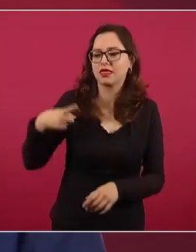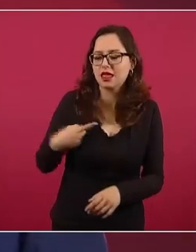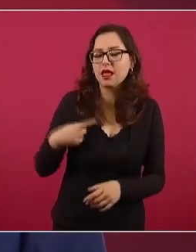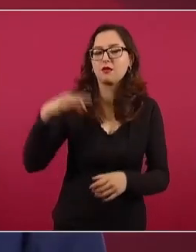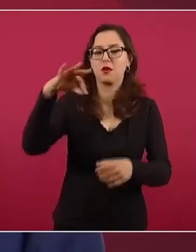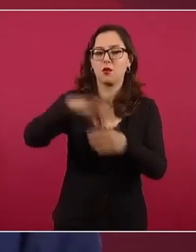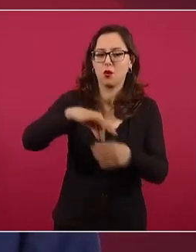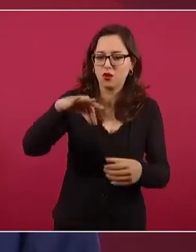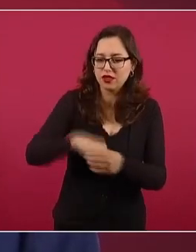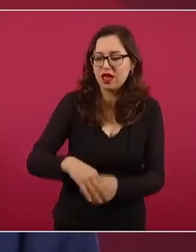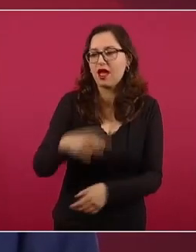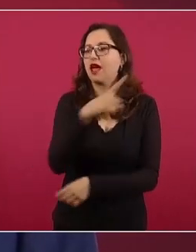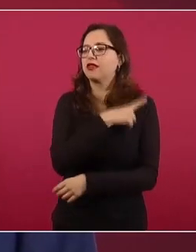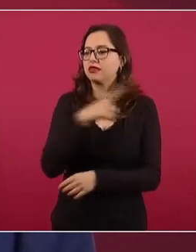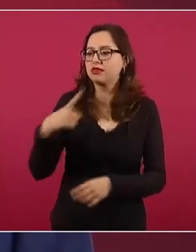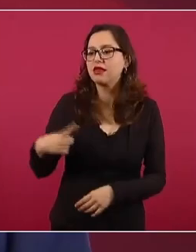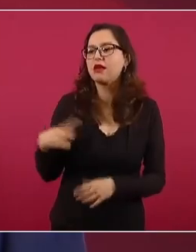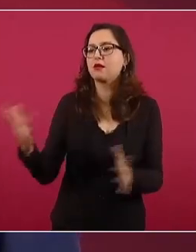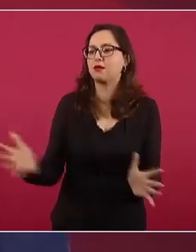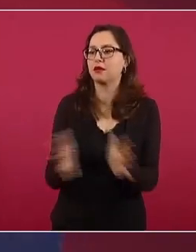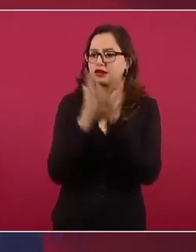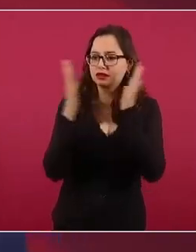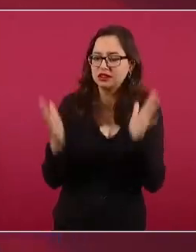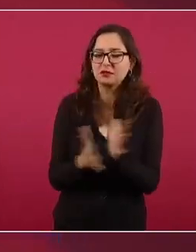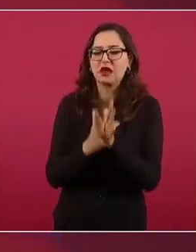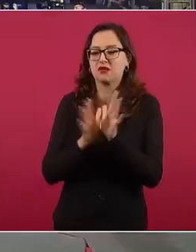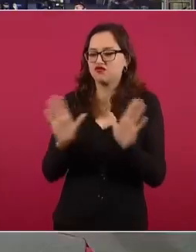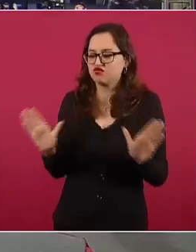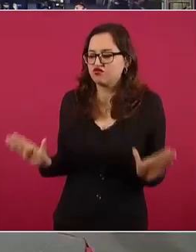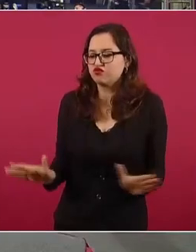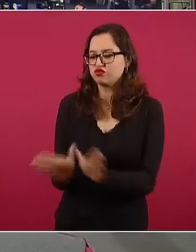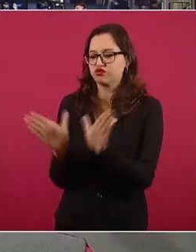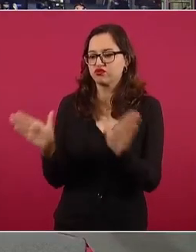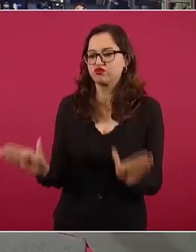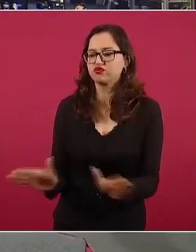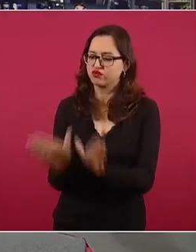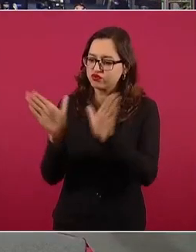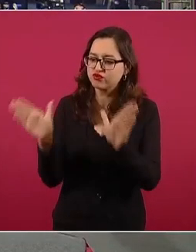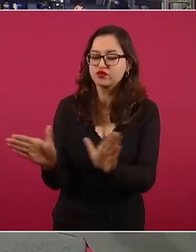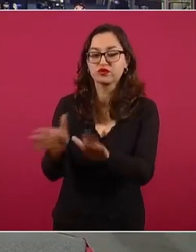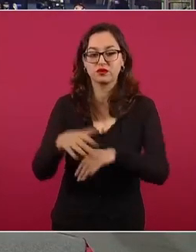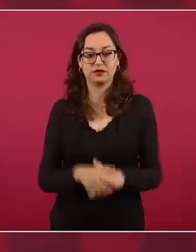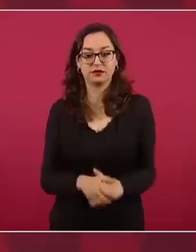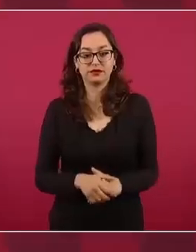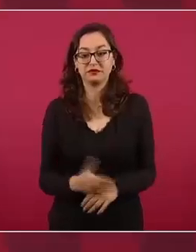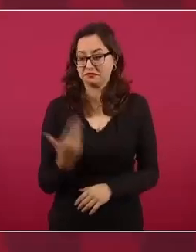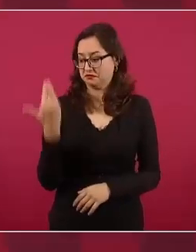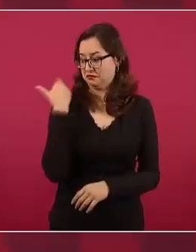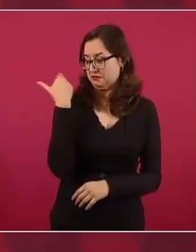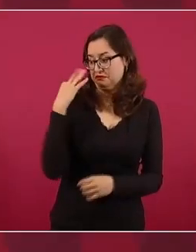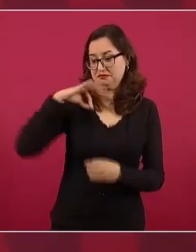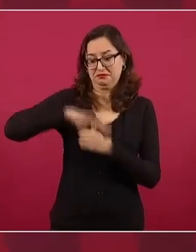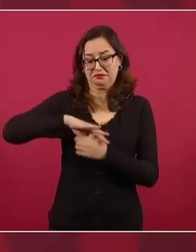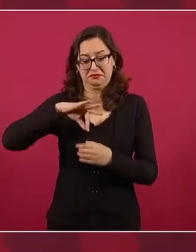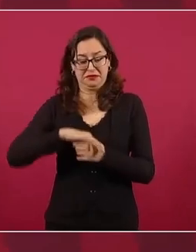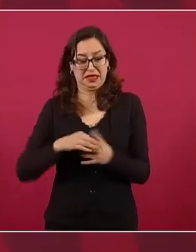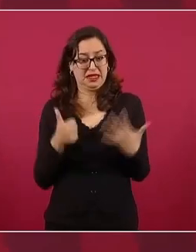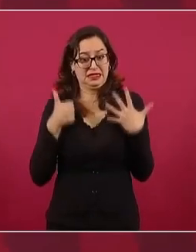¿Qué pasó en Tamaulipas? Fue el Estado de los seis en donde más